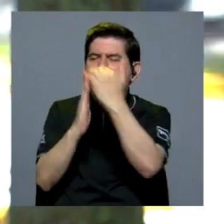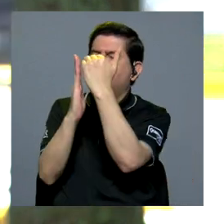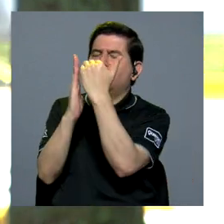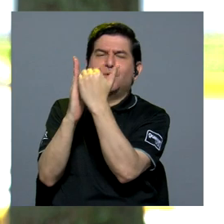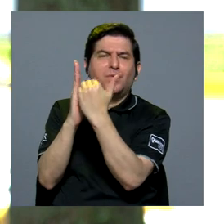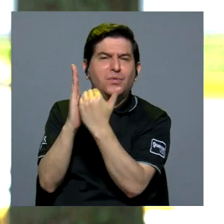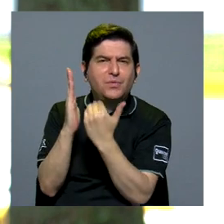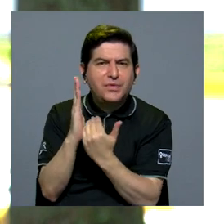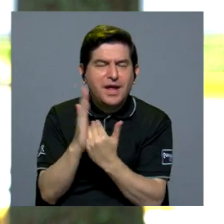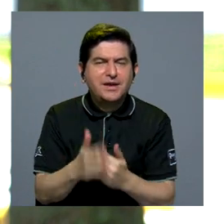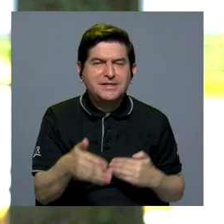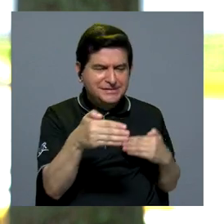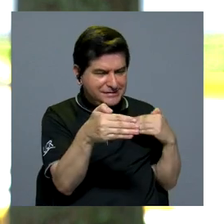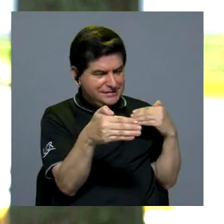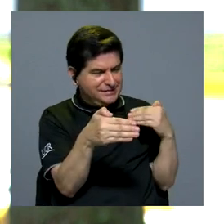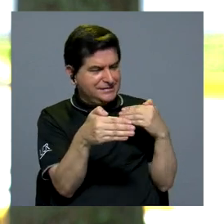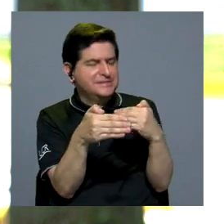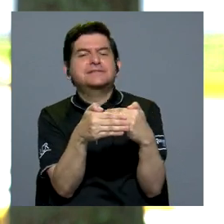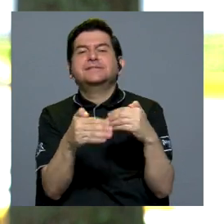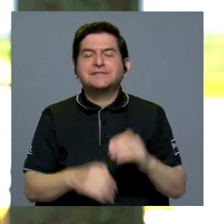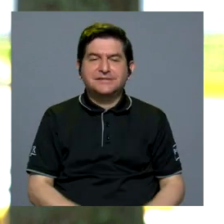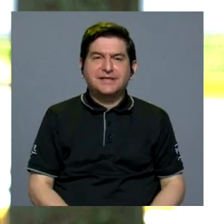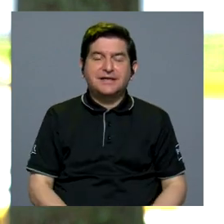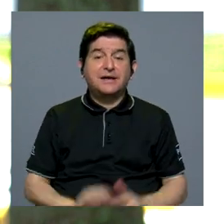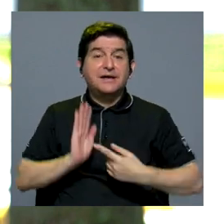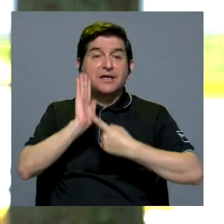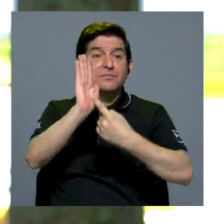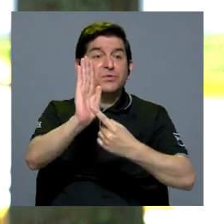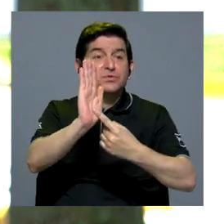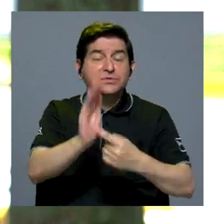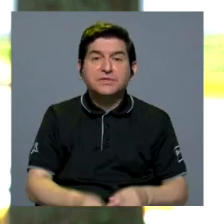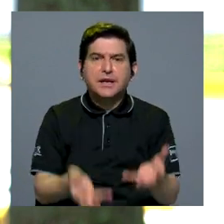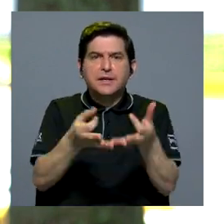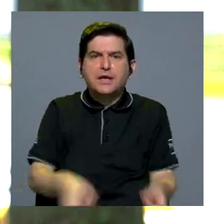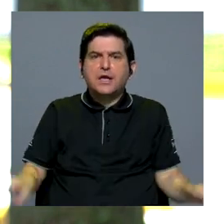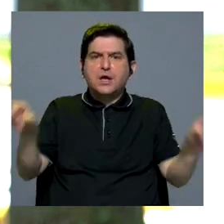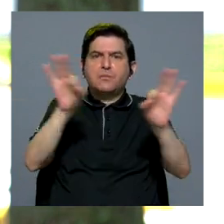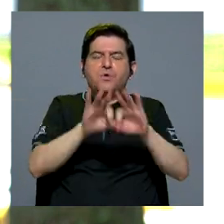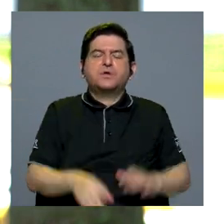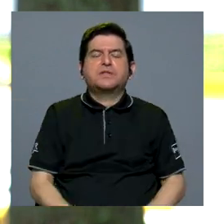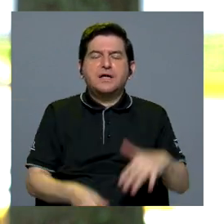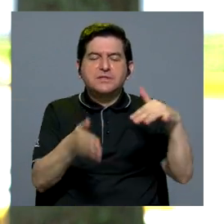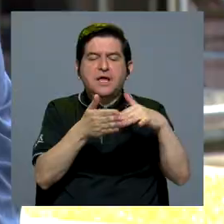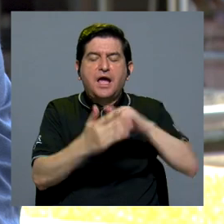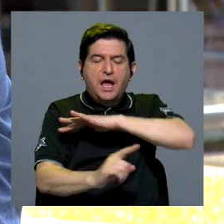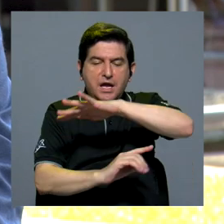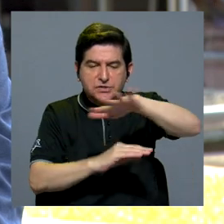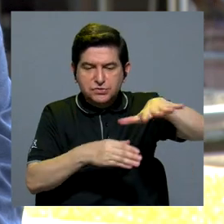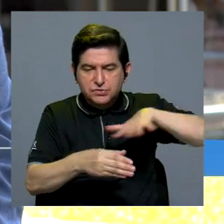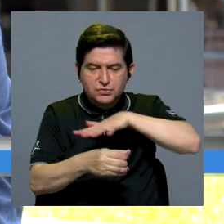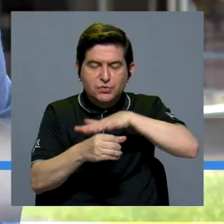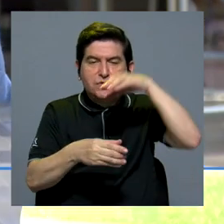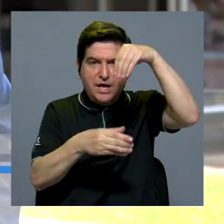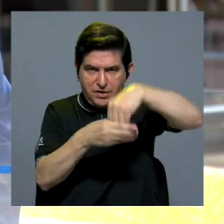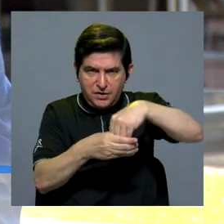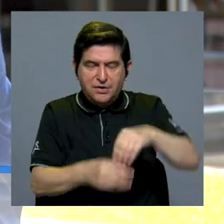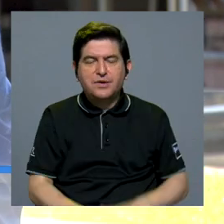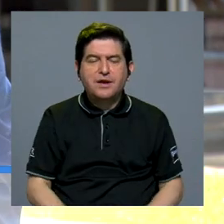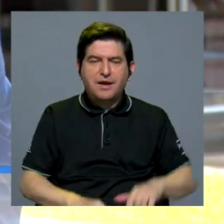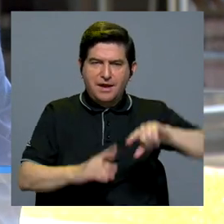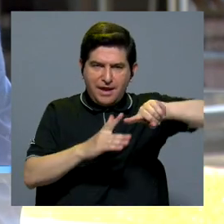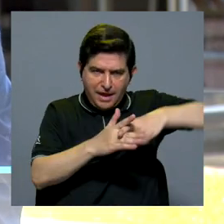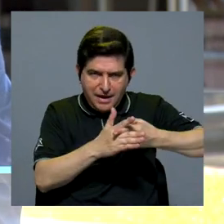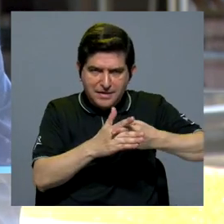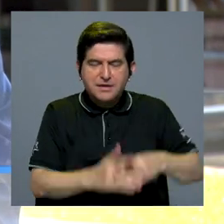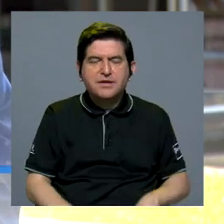listado que nos acerca, digamos, a revelar la importancia del estudio en nuestro contexto. Desde su fundación, la Universidad de